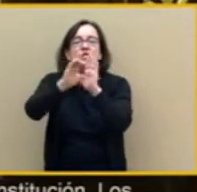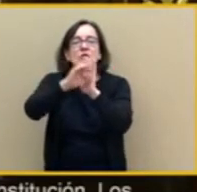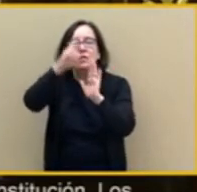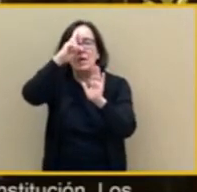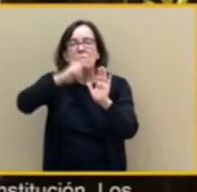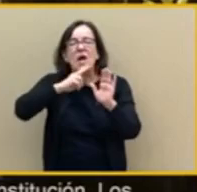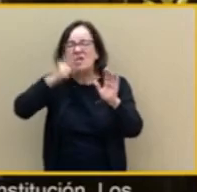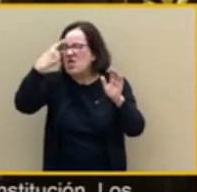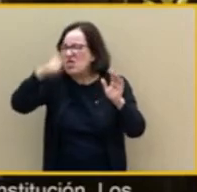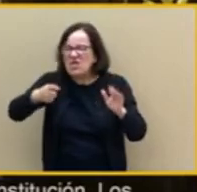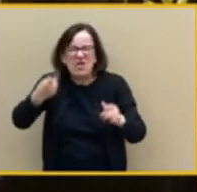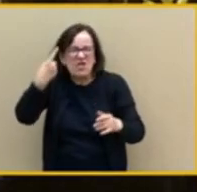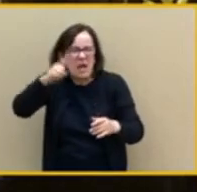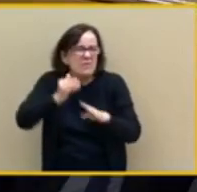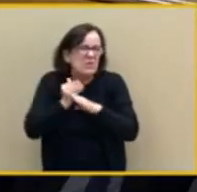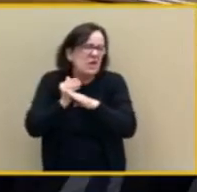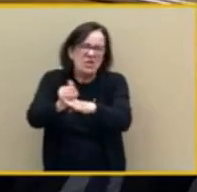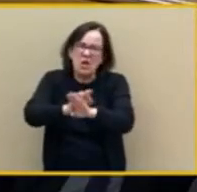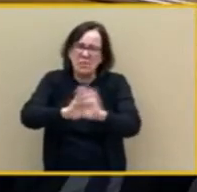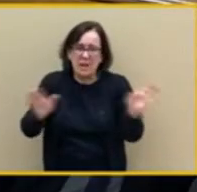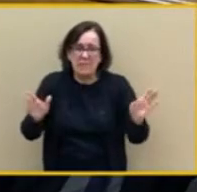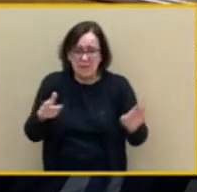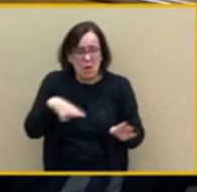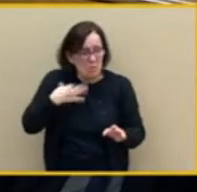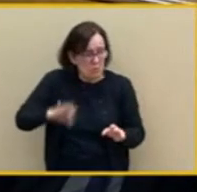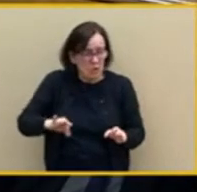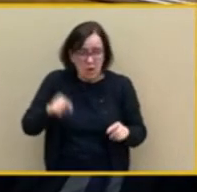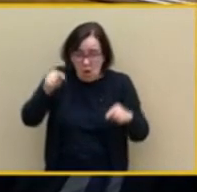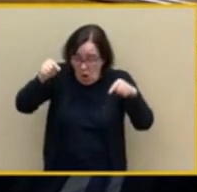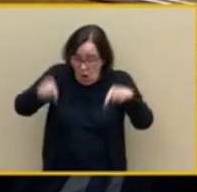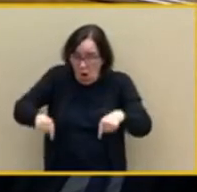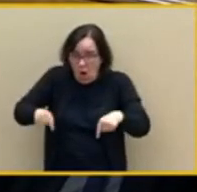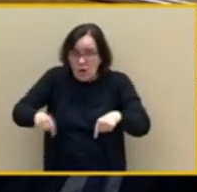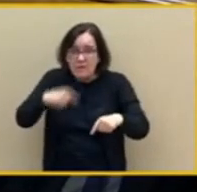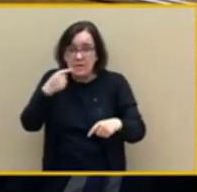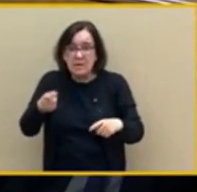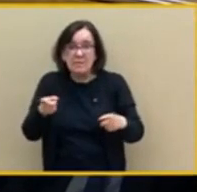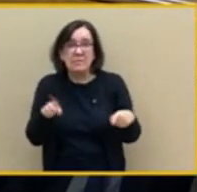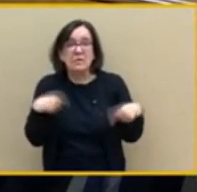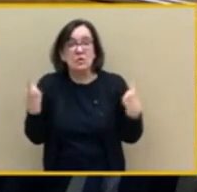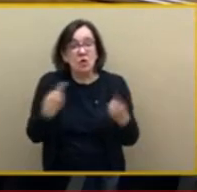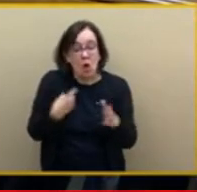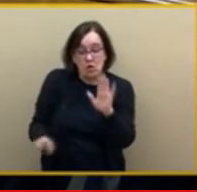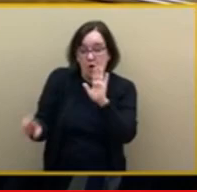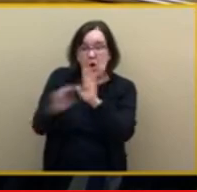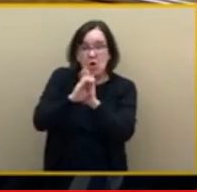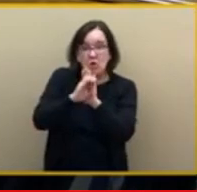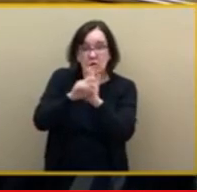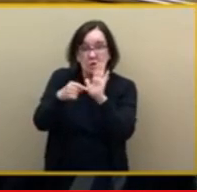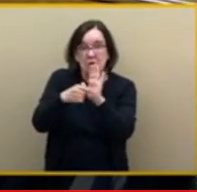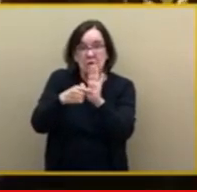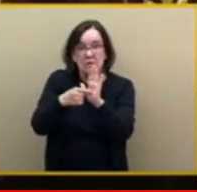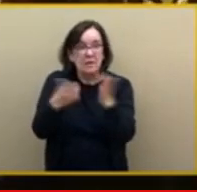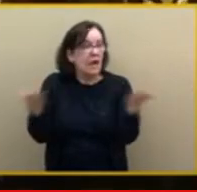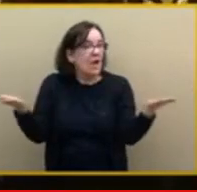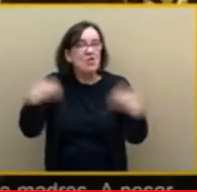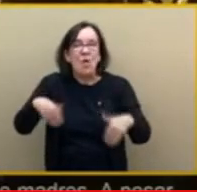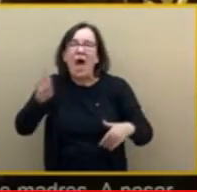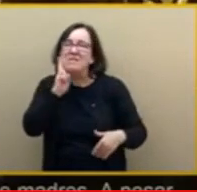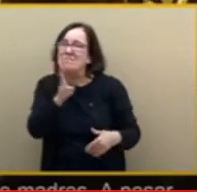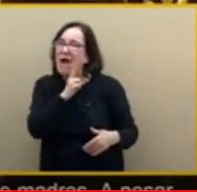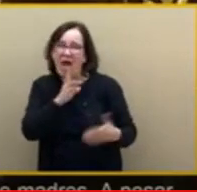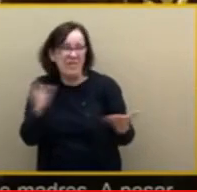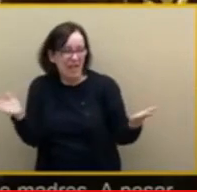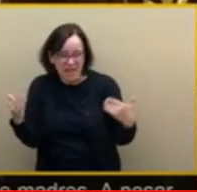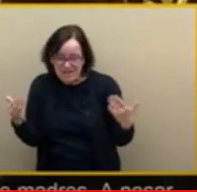hoy aquí que nuestra Constitución está huérfana de madres, a pesar de que fueron múltiples las mujeres que hicieron